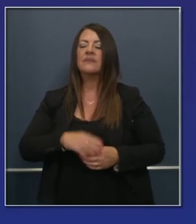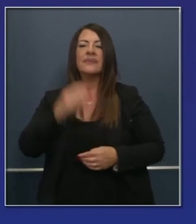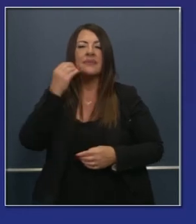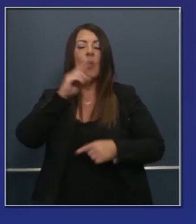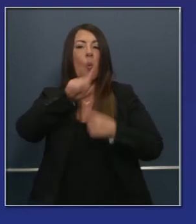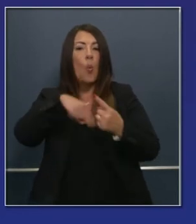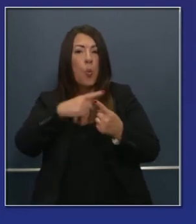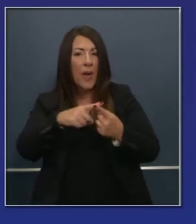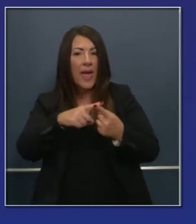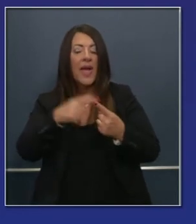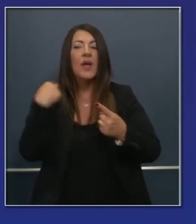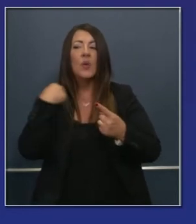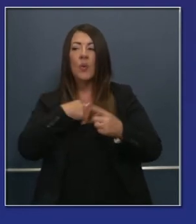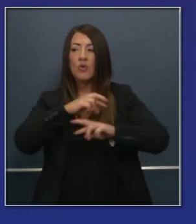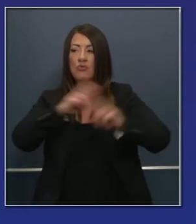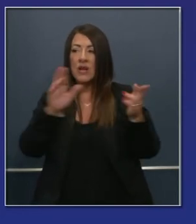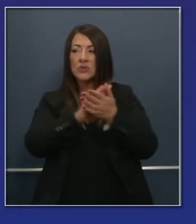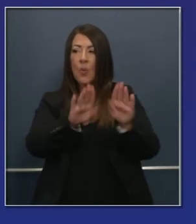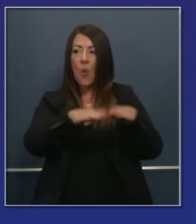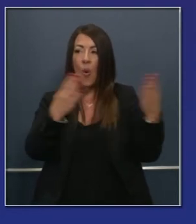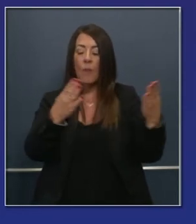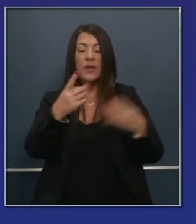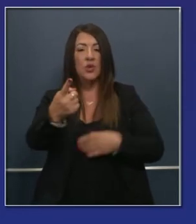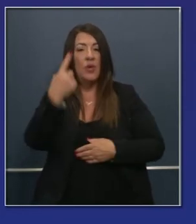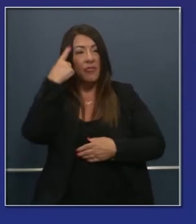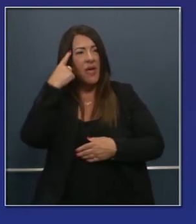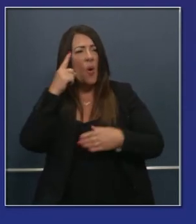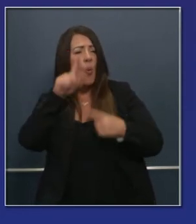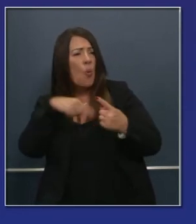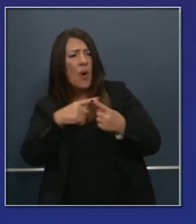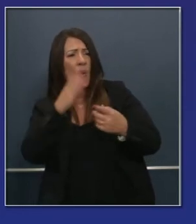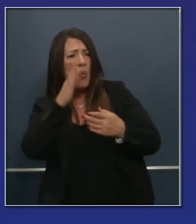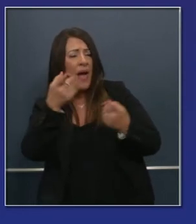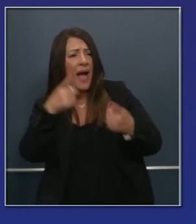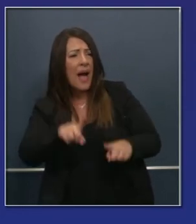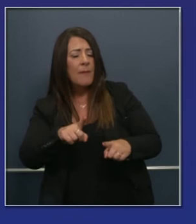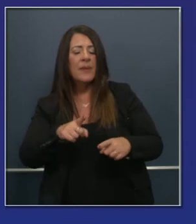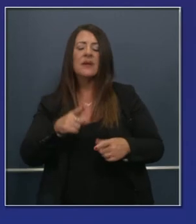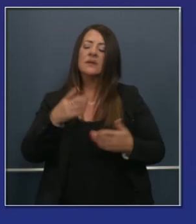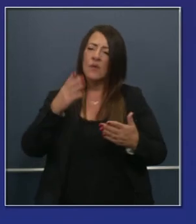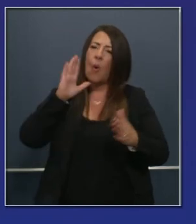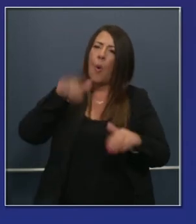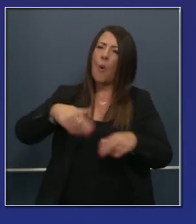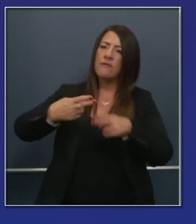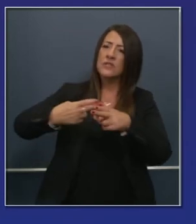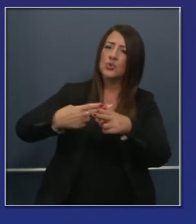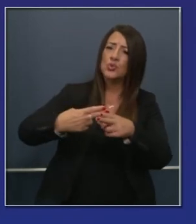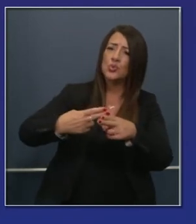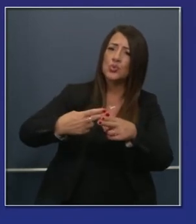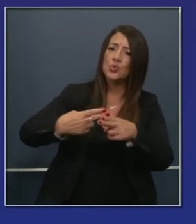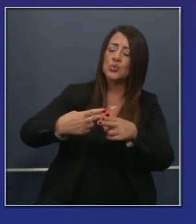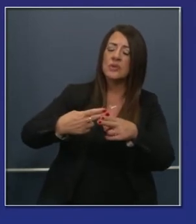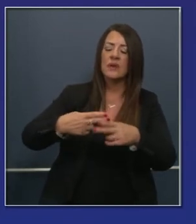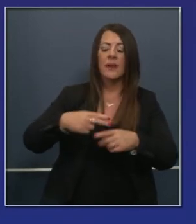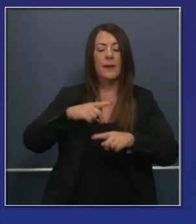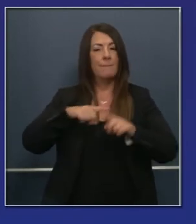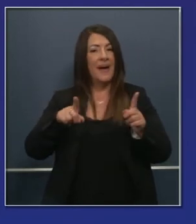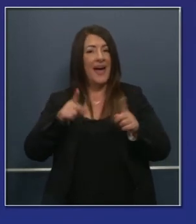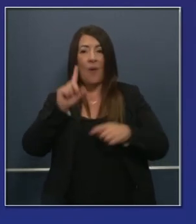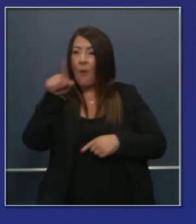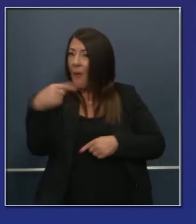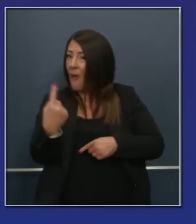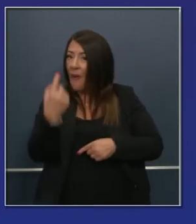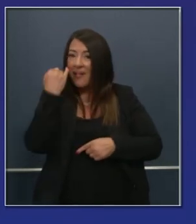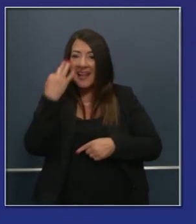poniéndolas cuando el sistema escolar empezará otra vez. Si usted pregunta ¿cuándo? Lo más pronto posible eso